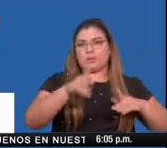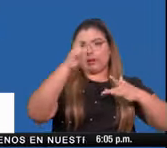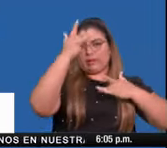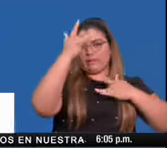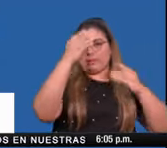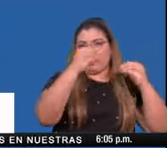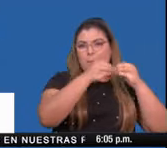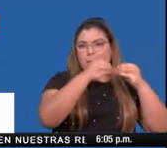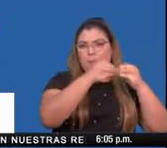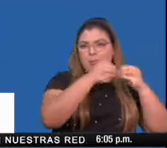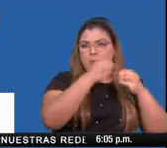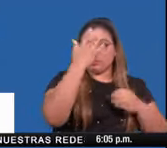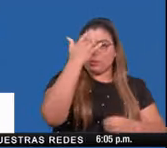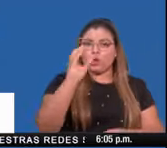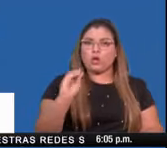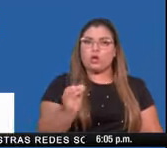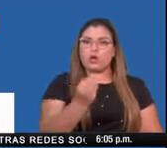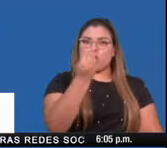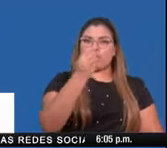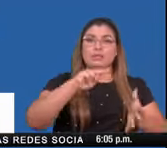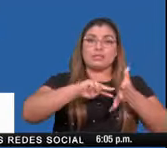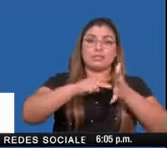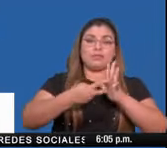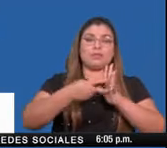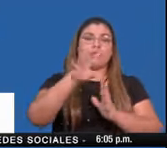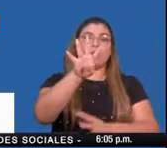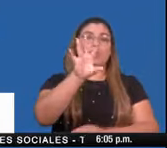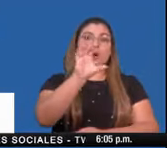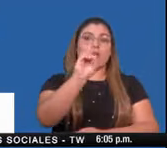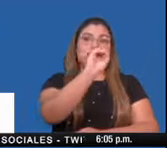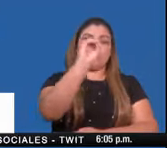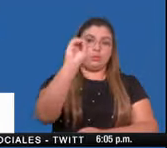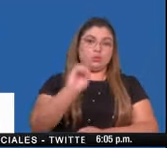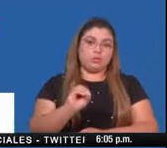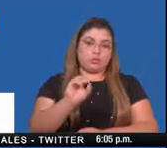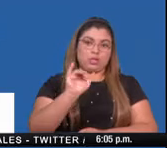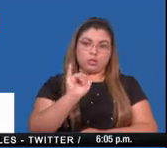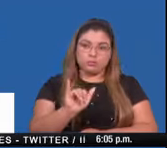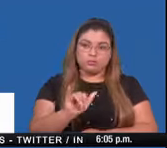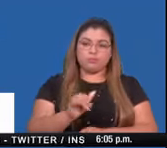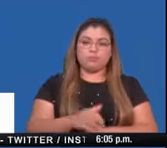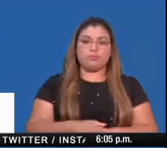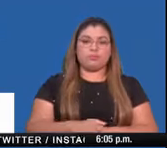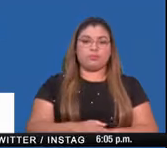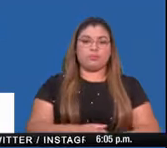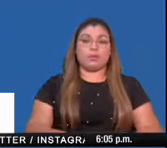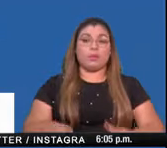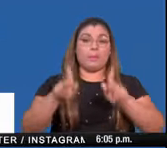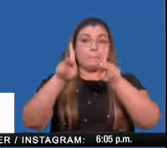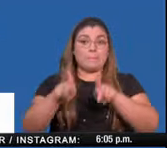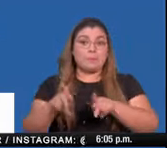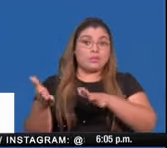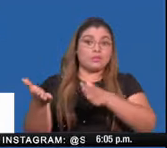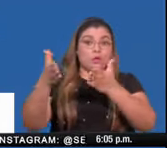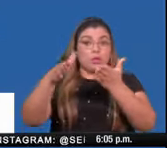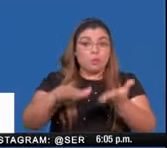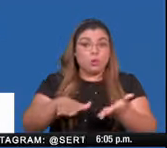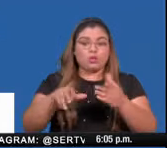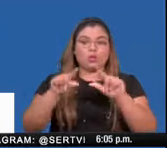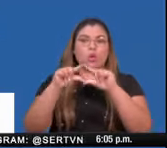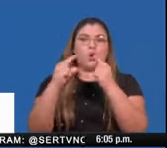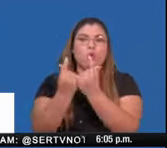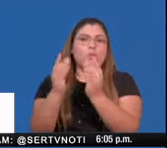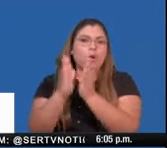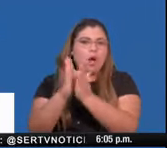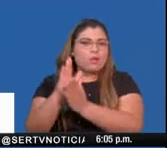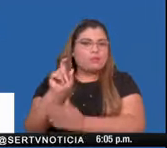que corresponden al 40% de los mismos, y en las defunciones en el grupo de